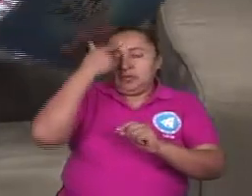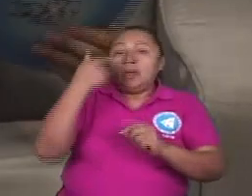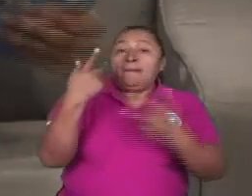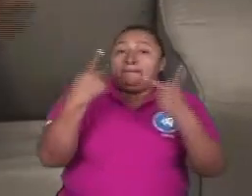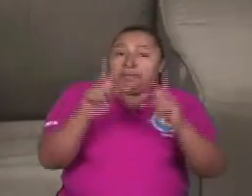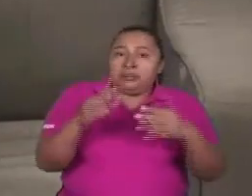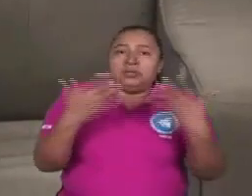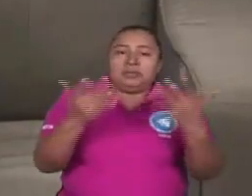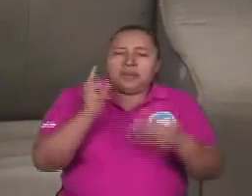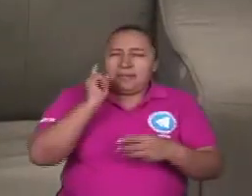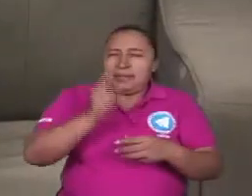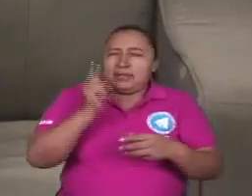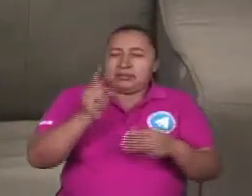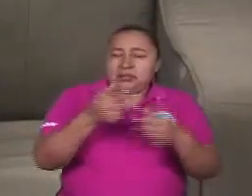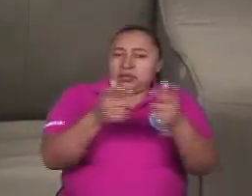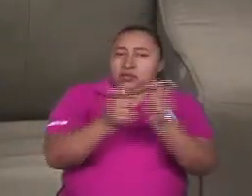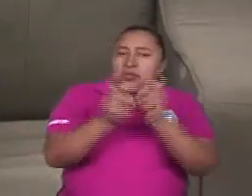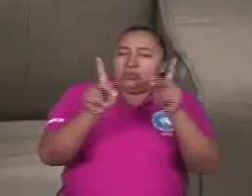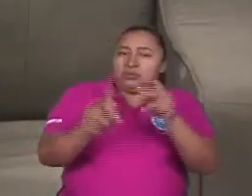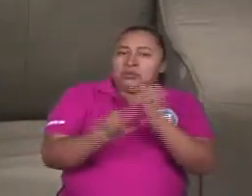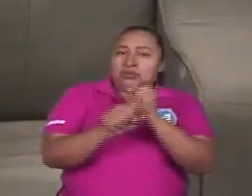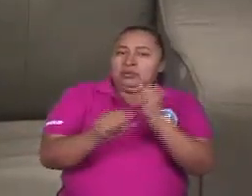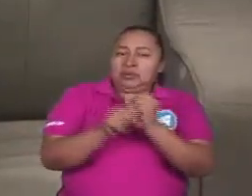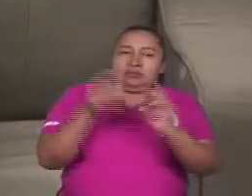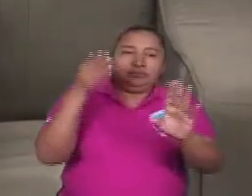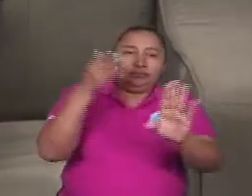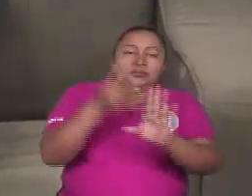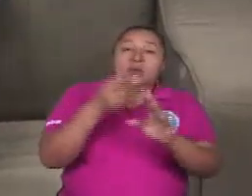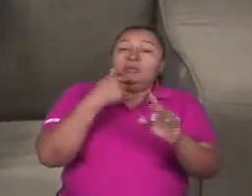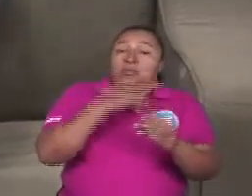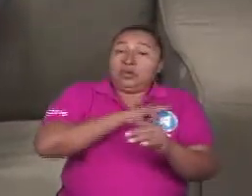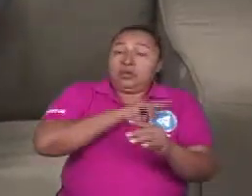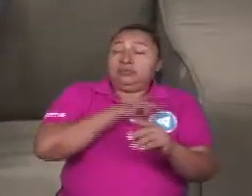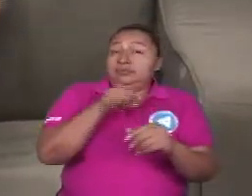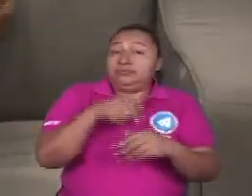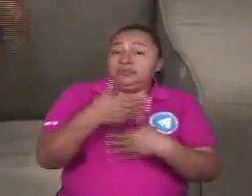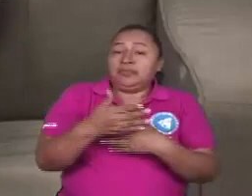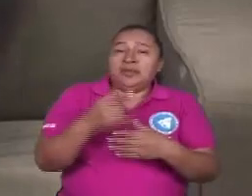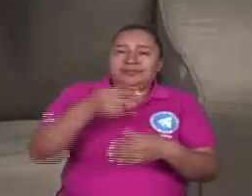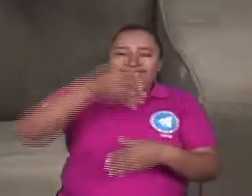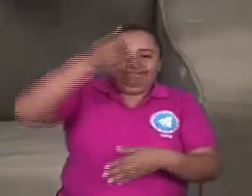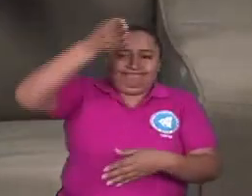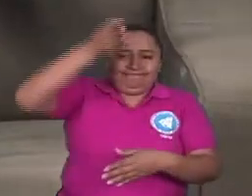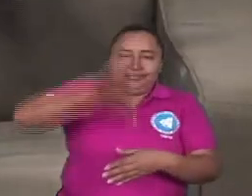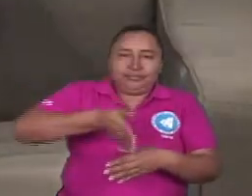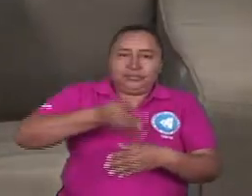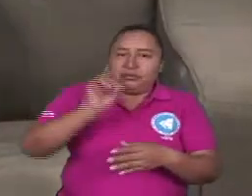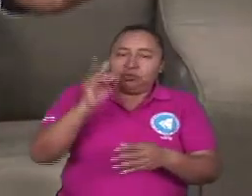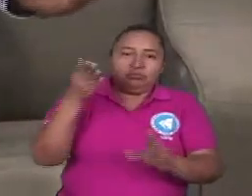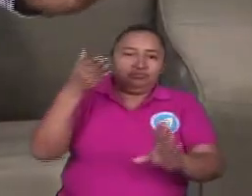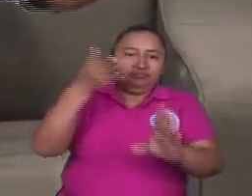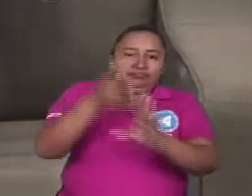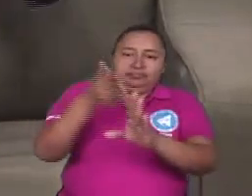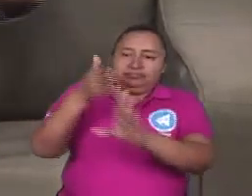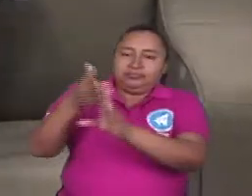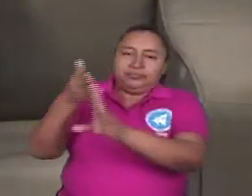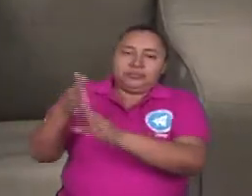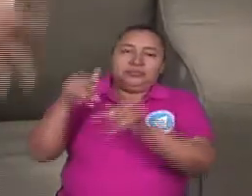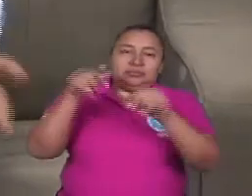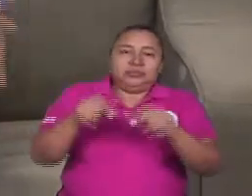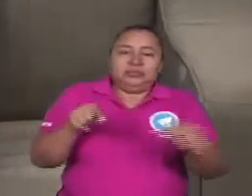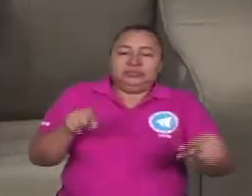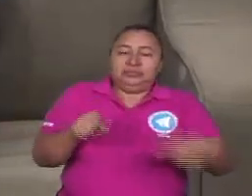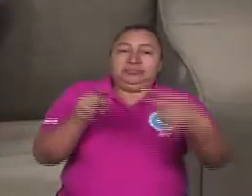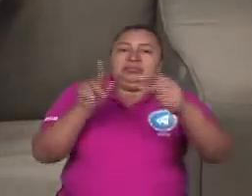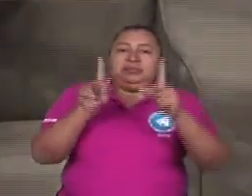clase trabajadora directamente, es decir, porque los planteamientos eran verticales, sino directos, casi con nombre directo, contra